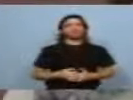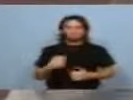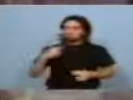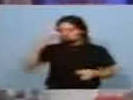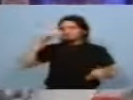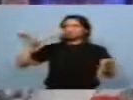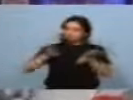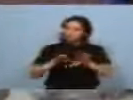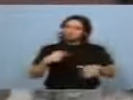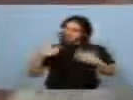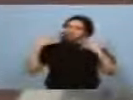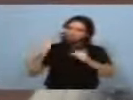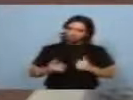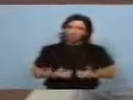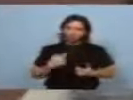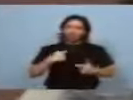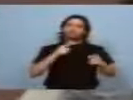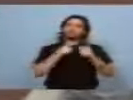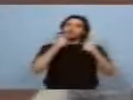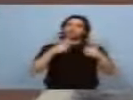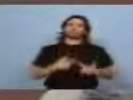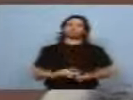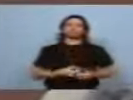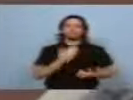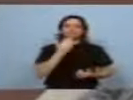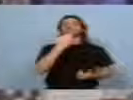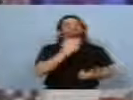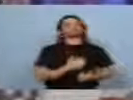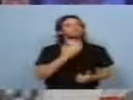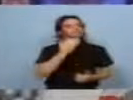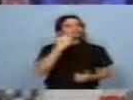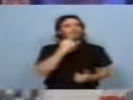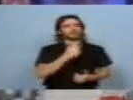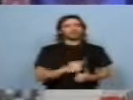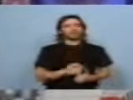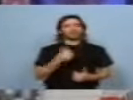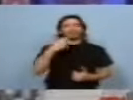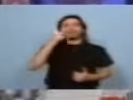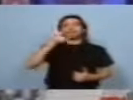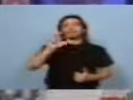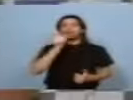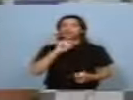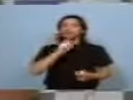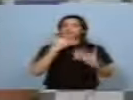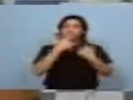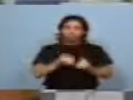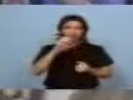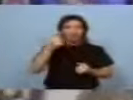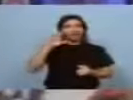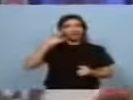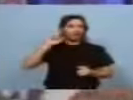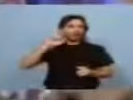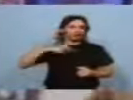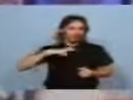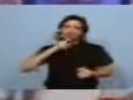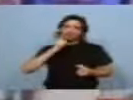coincido. Yo te apoyo. Yo te sigo, Nancy. Gracias. Gracias. Porque si este país no lo salvó Aldo Rico, no lo salva